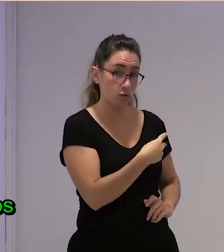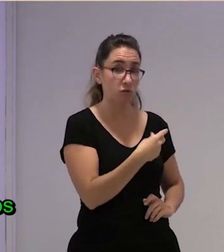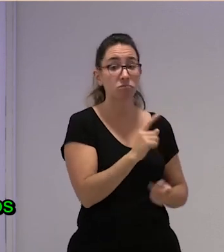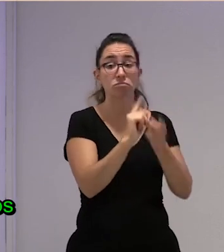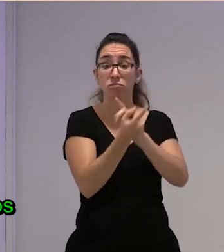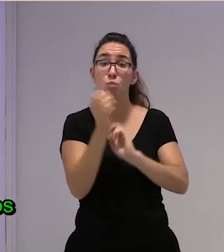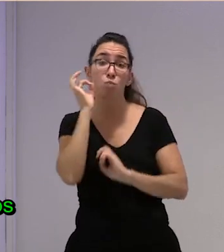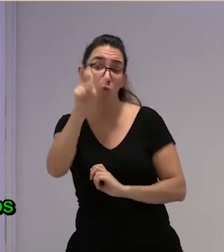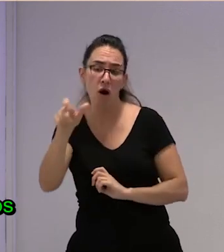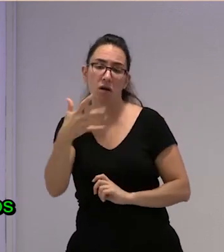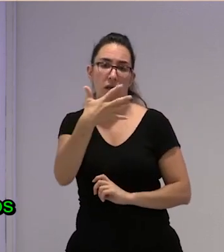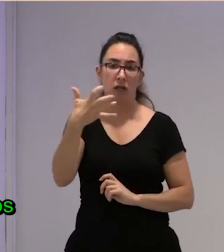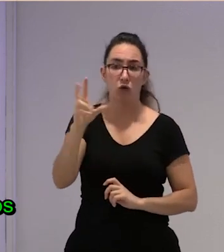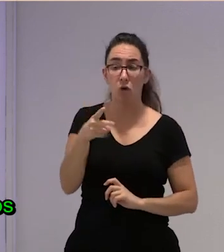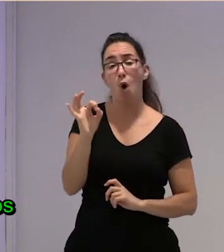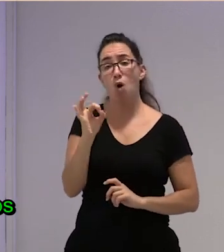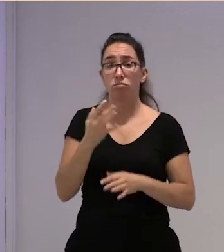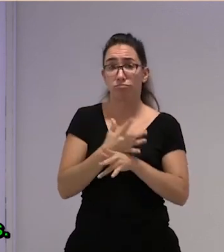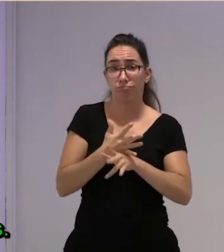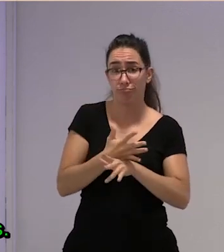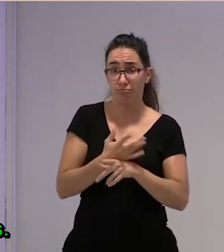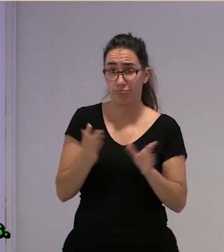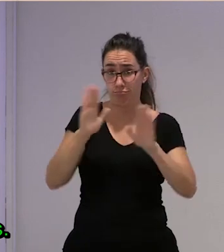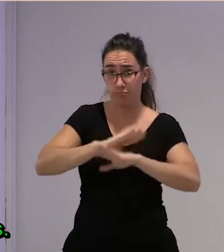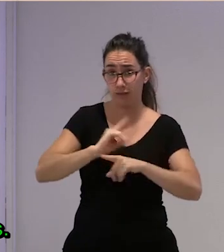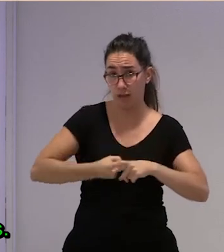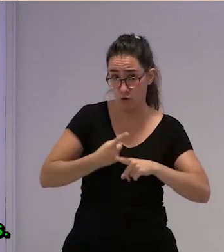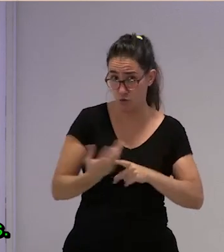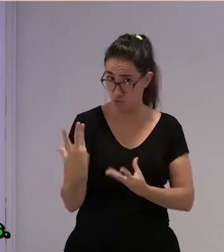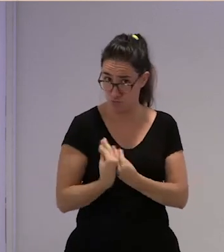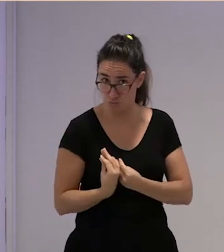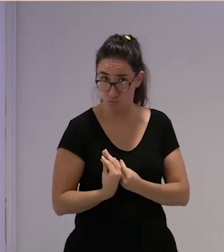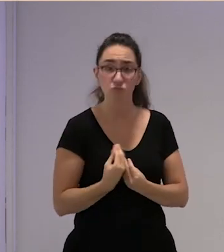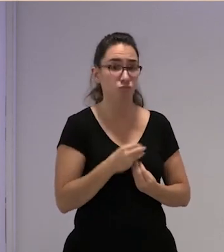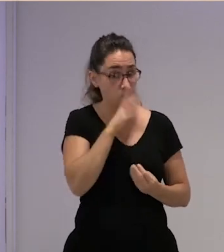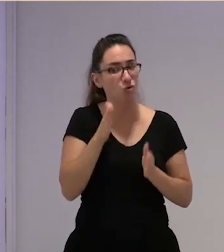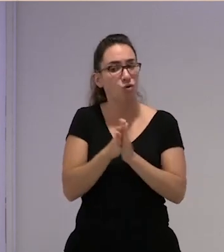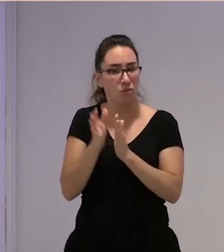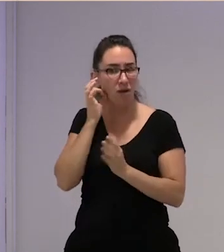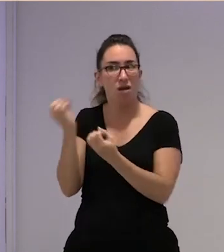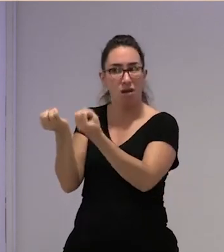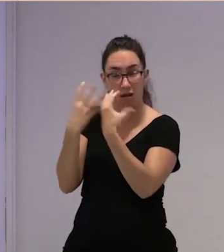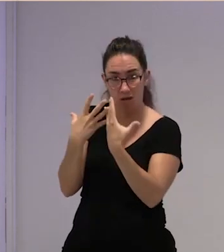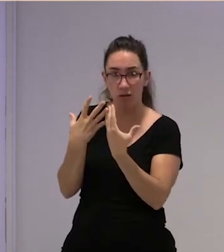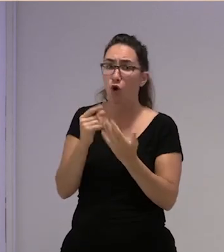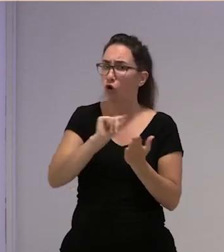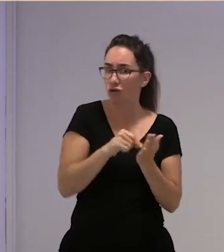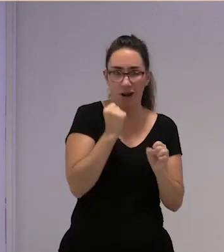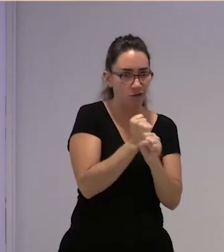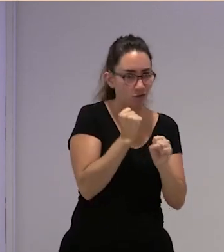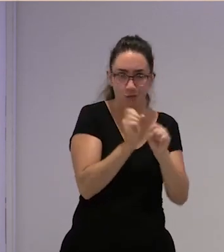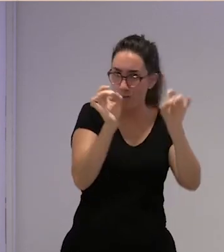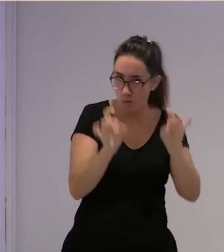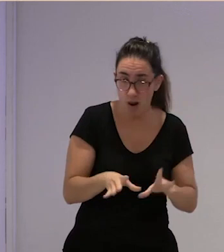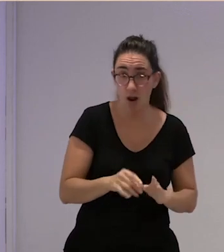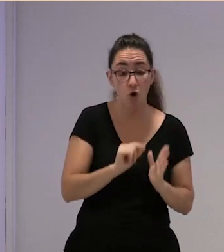me das 300 o 500 euros o te acuestas conmigo como nos cuentan muchas compañeras y con los contratos de trabajo lo mismo el contrato de trabajo